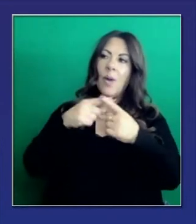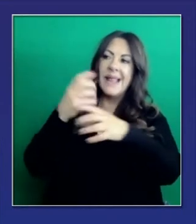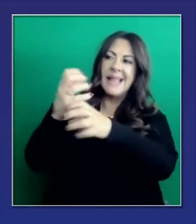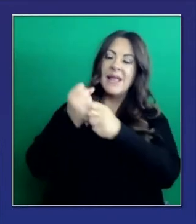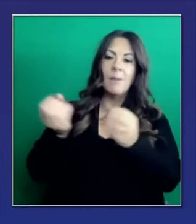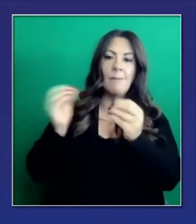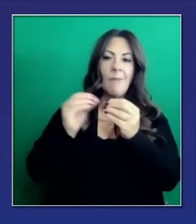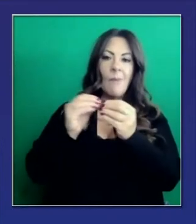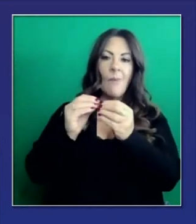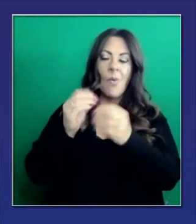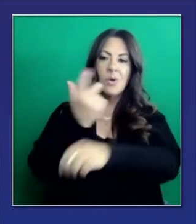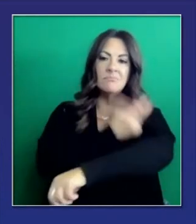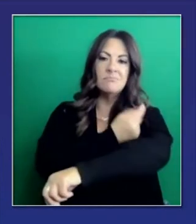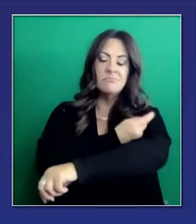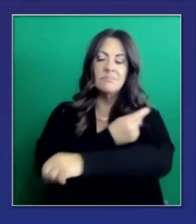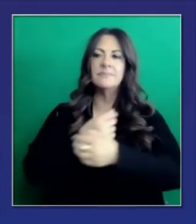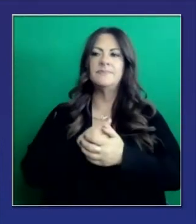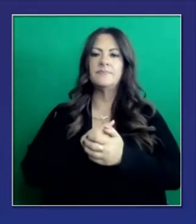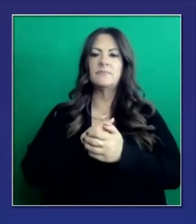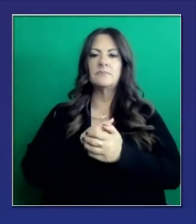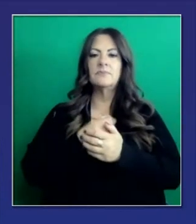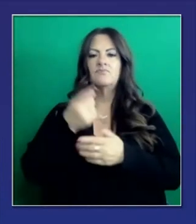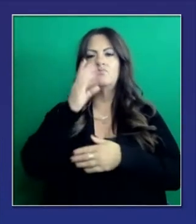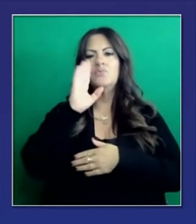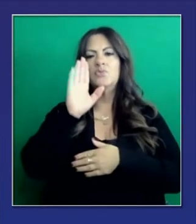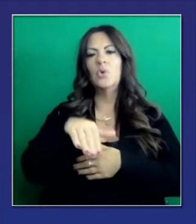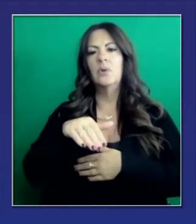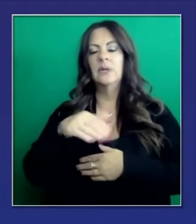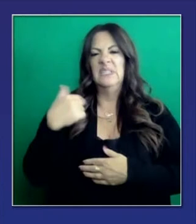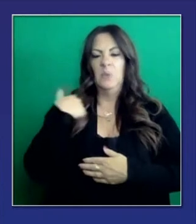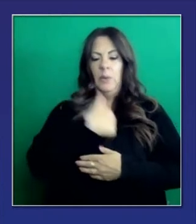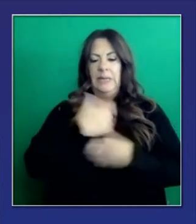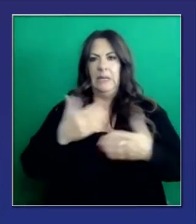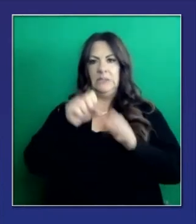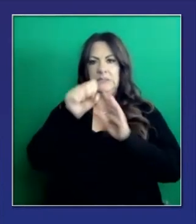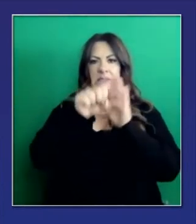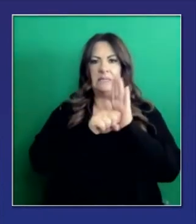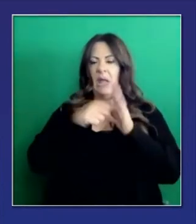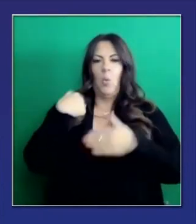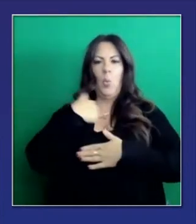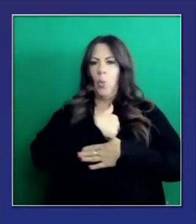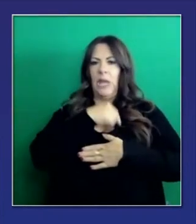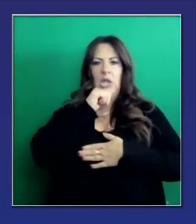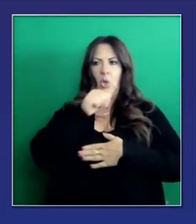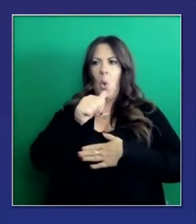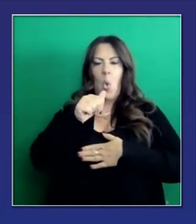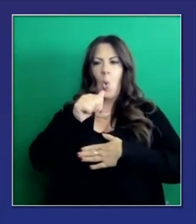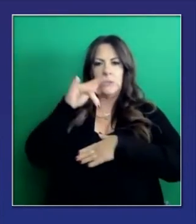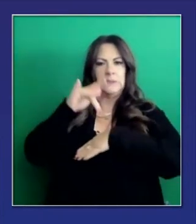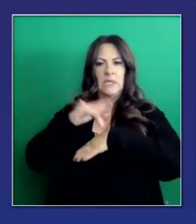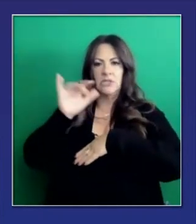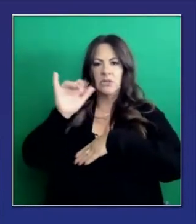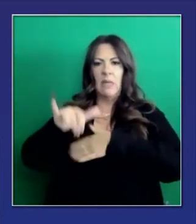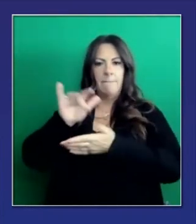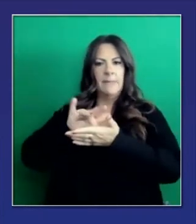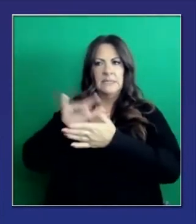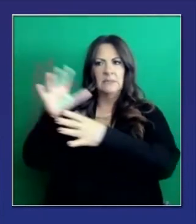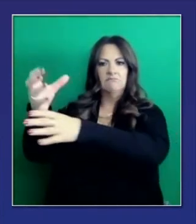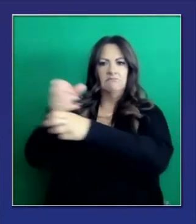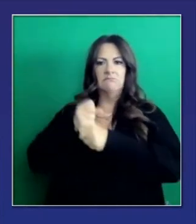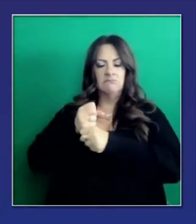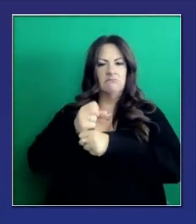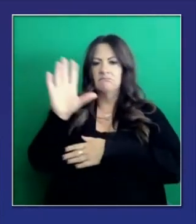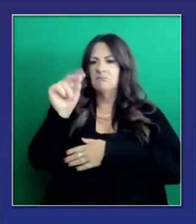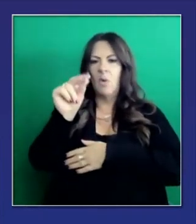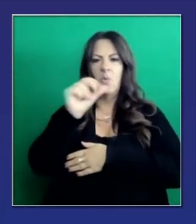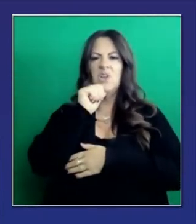muy conservador a nivel local. Yo no he recibido. El gobierno, el gobernador, la oficina del gobernador no tiene dosis,